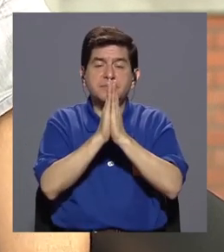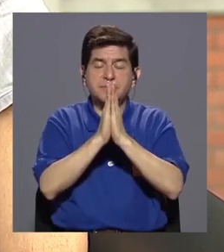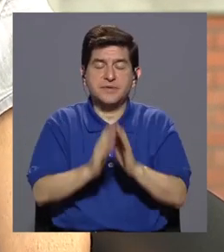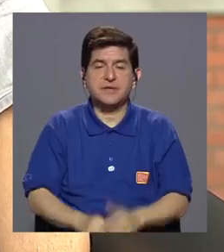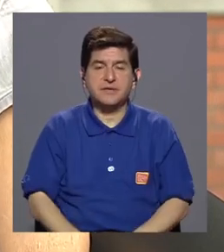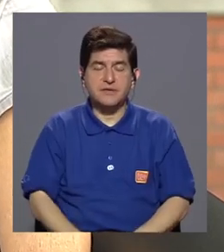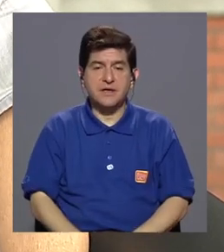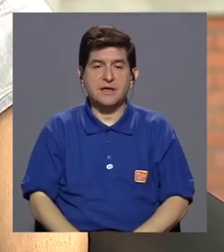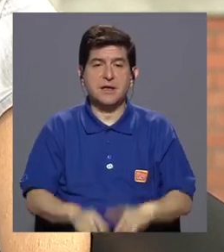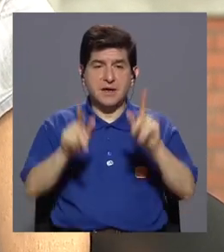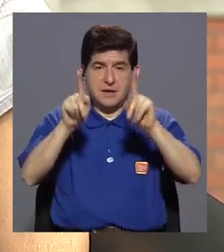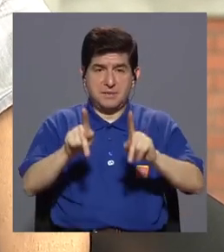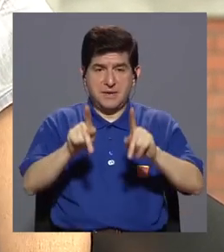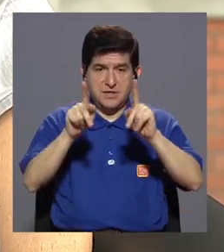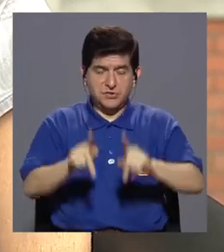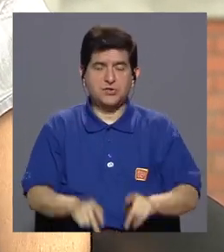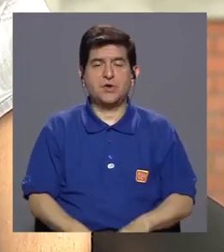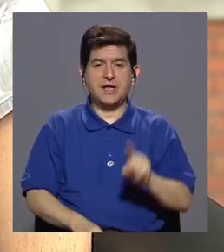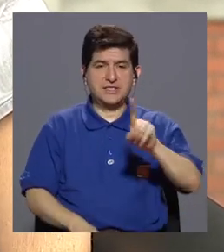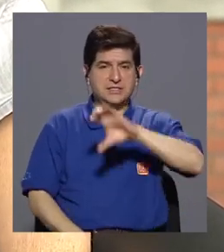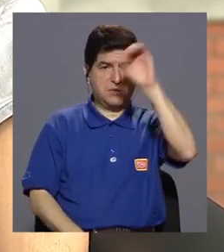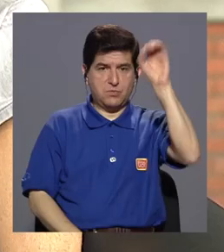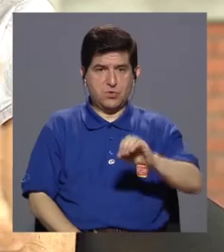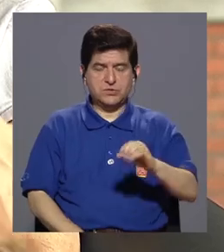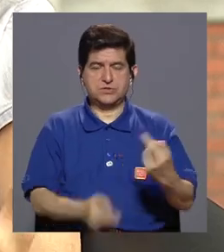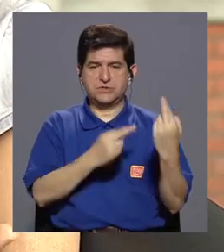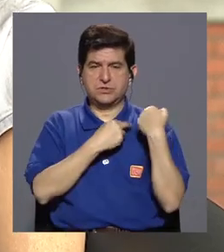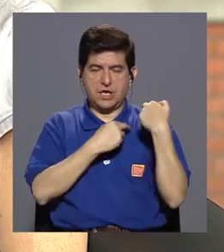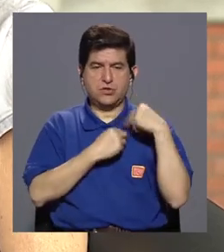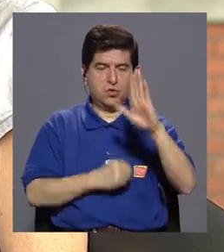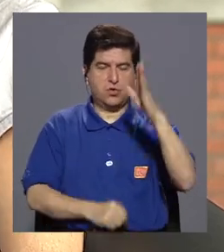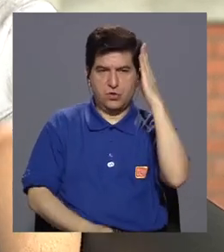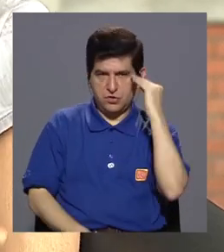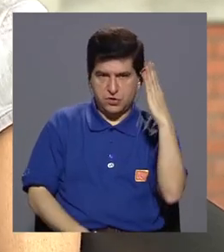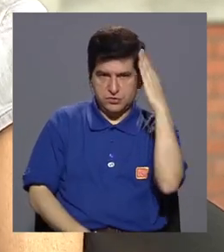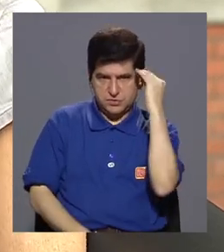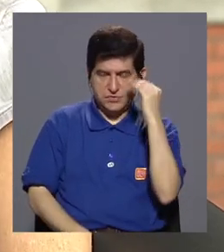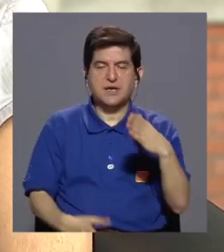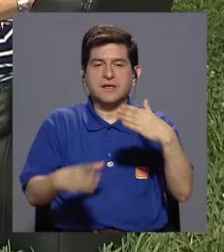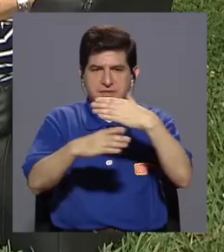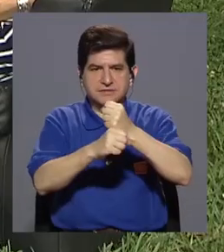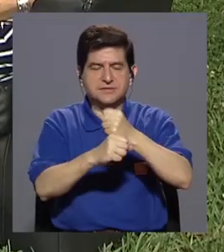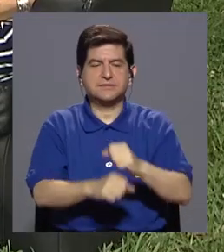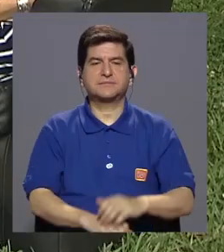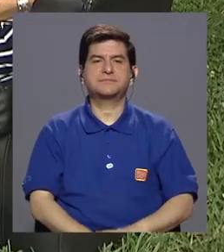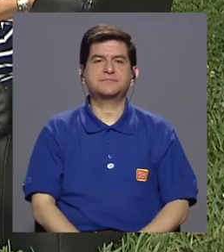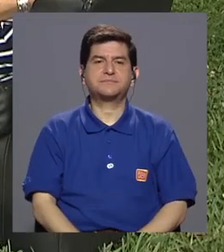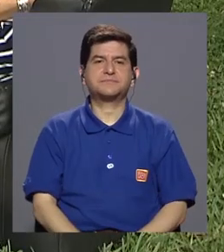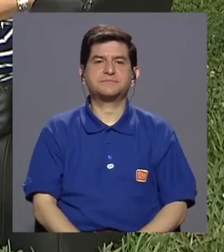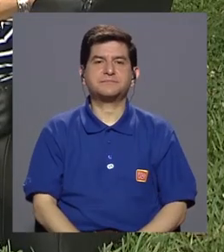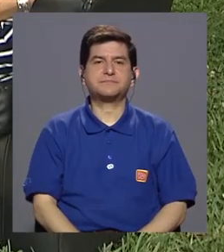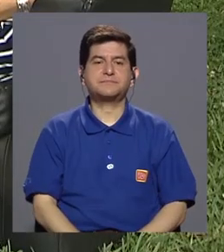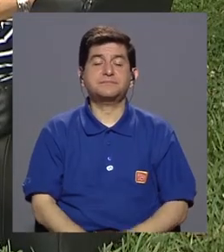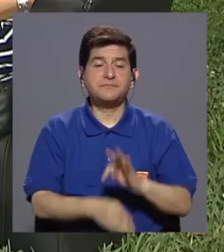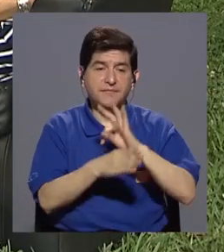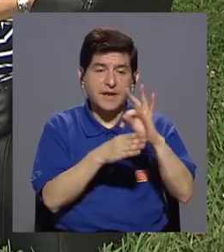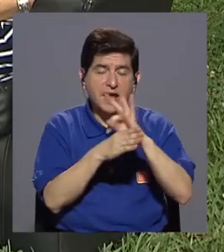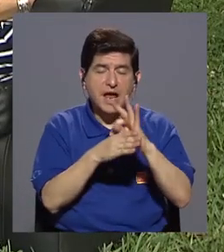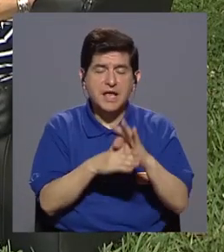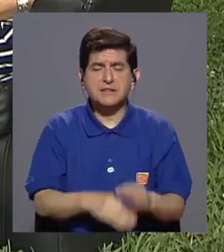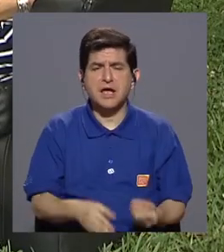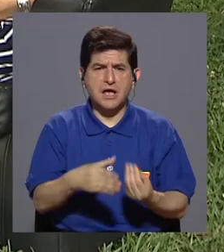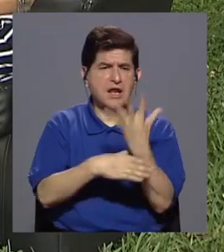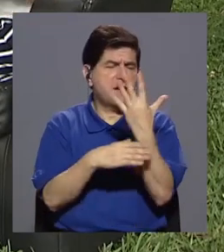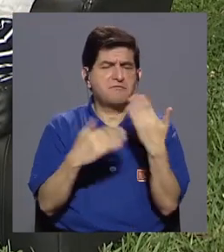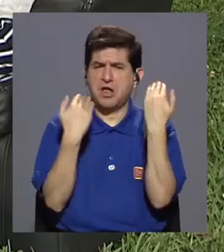sean 100% responsables de lo que están viviendo, de lo que están haciendo. En cuanto a la terapia floral,